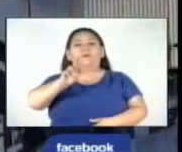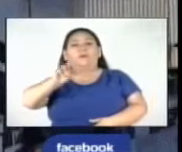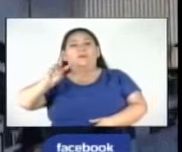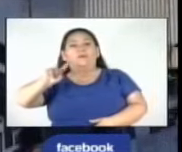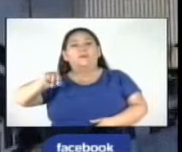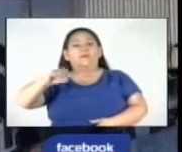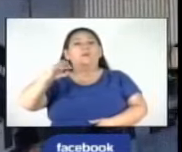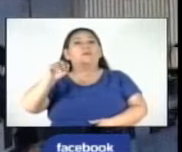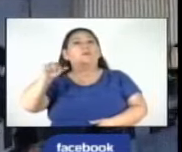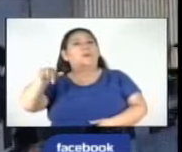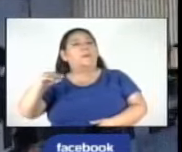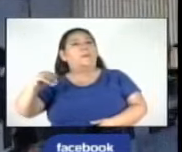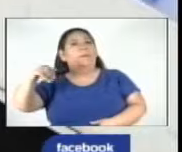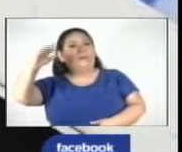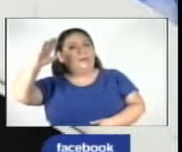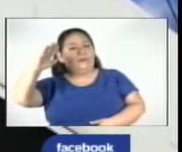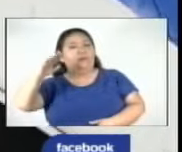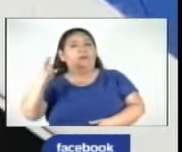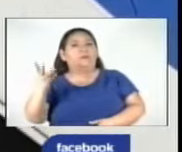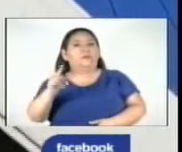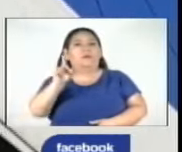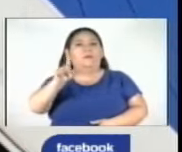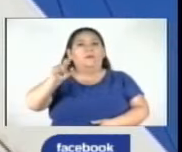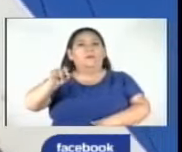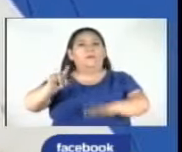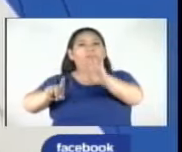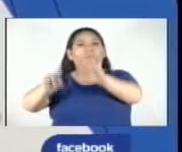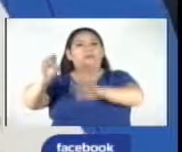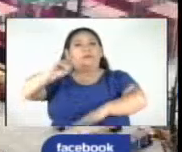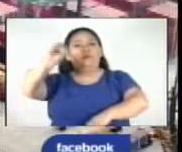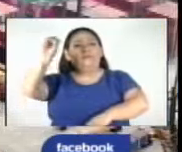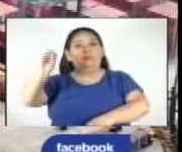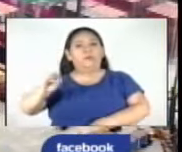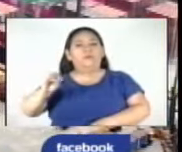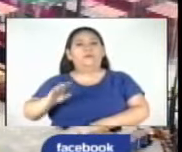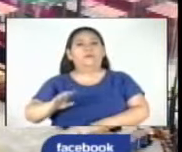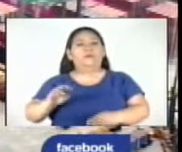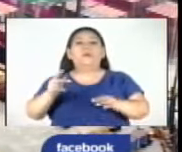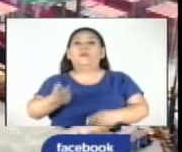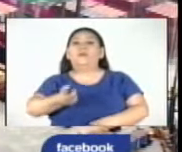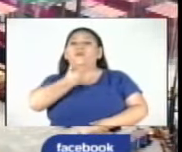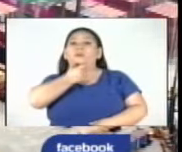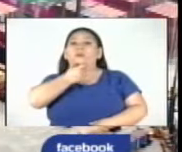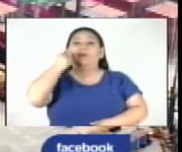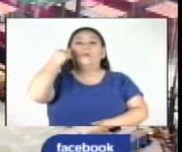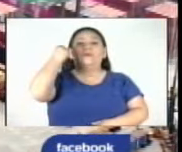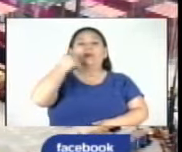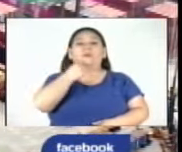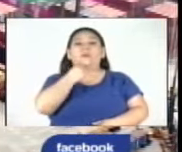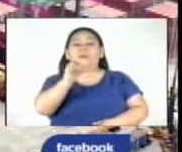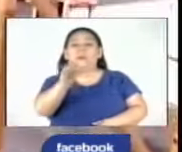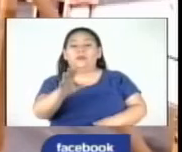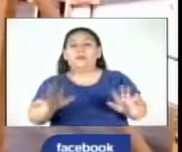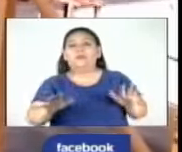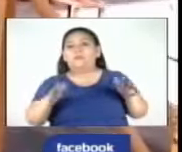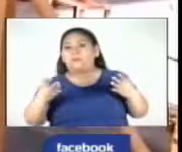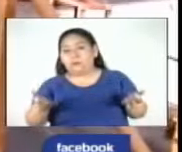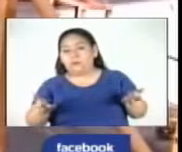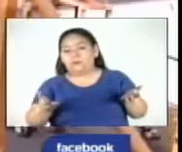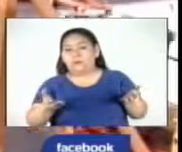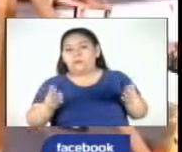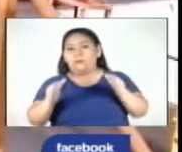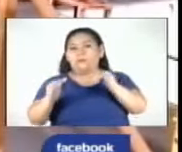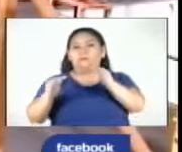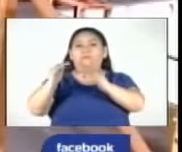millones, se reporta un incremento de 1.6%. Otro dato favorable para el sector es que